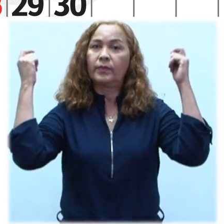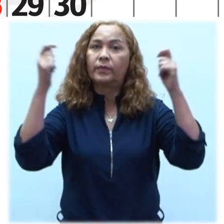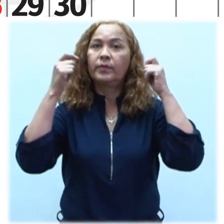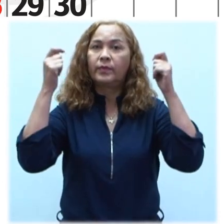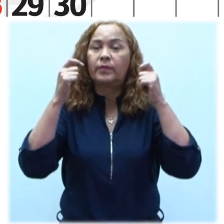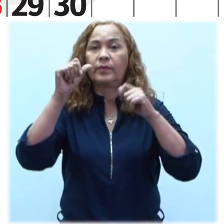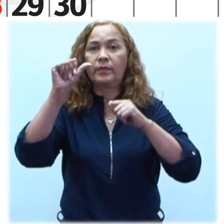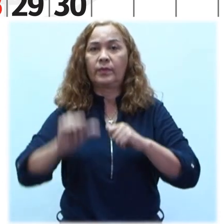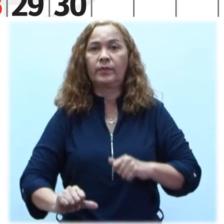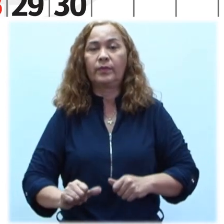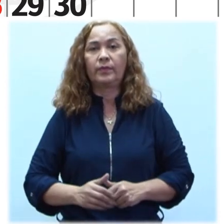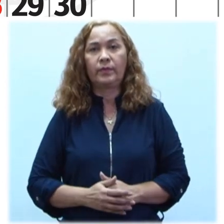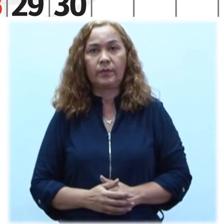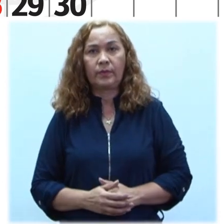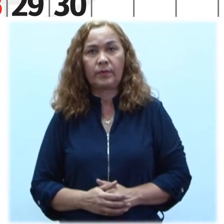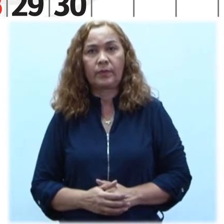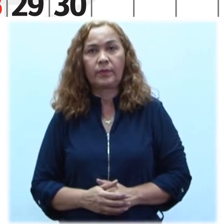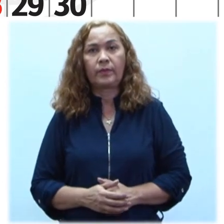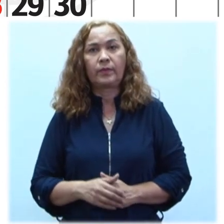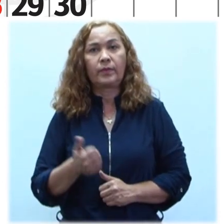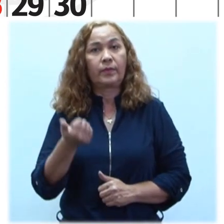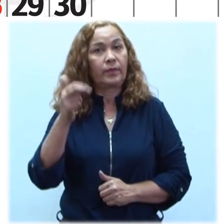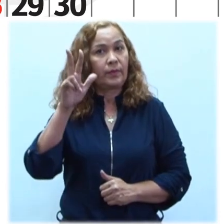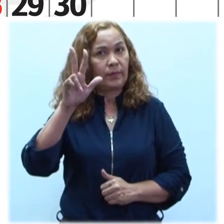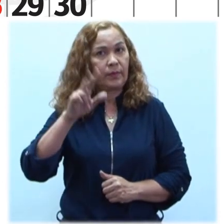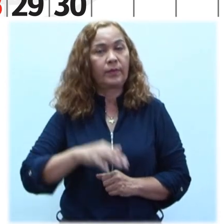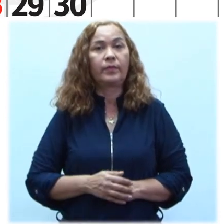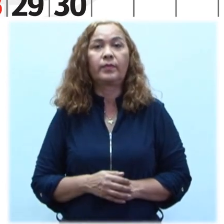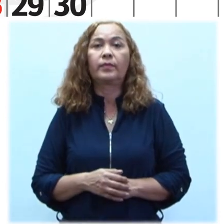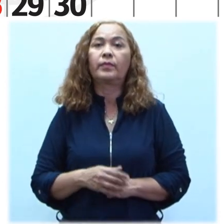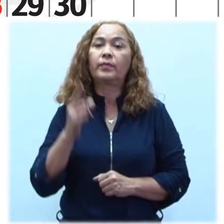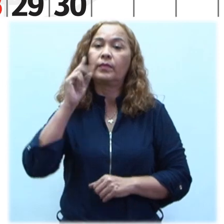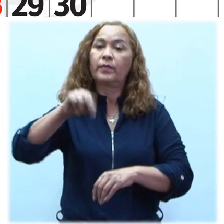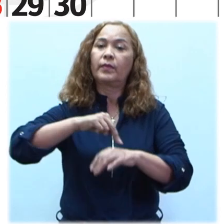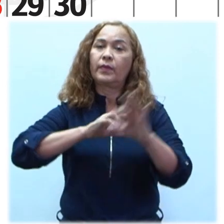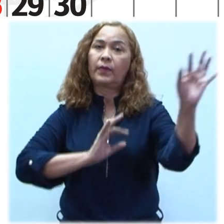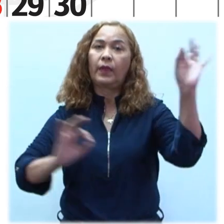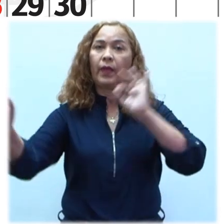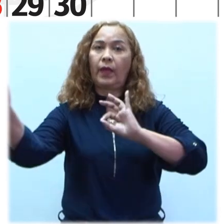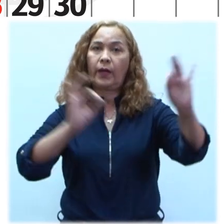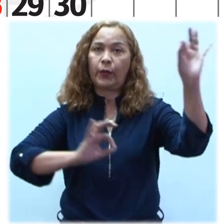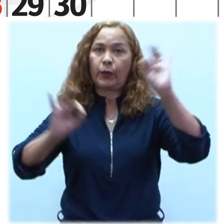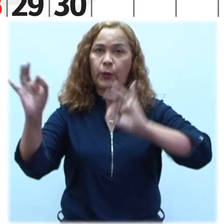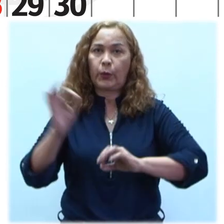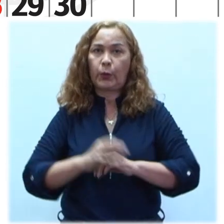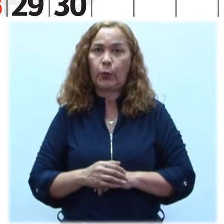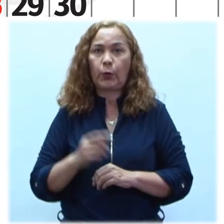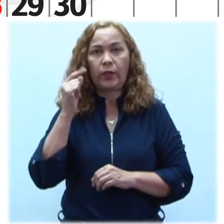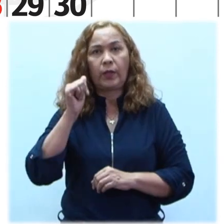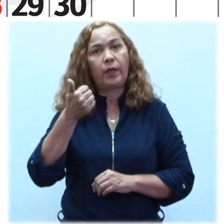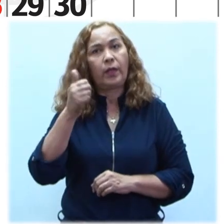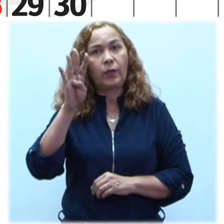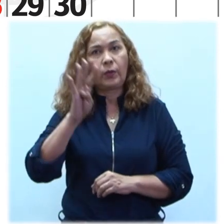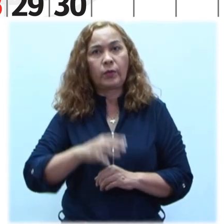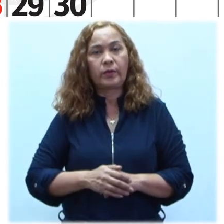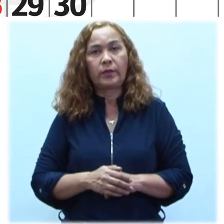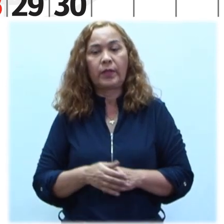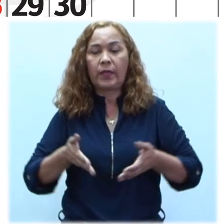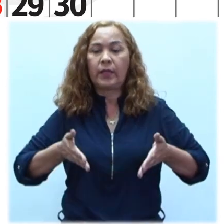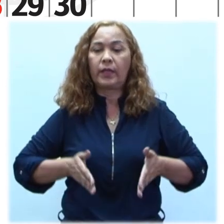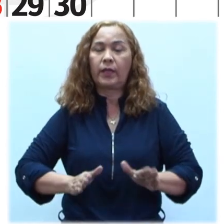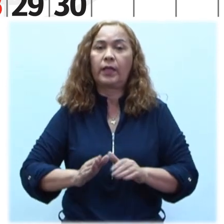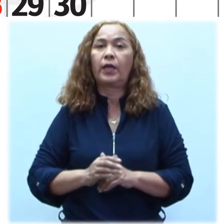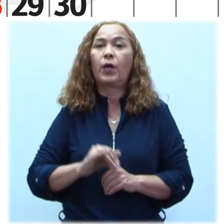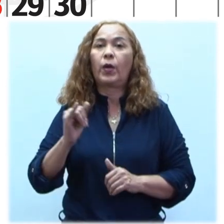Campaña del Sur Día 13 Día Nacional del Teatro Día 14